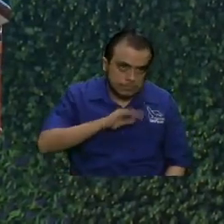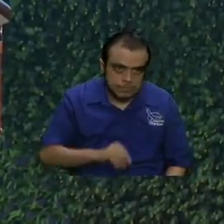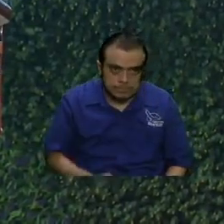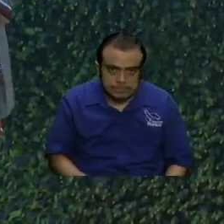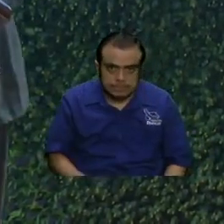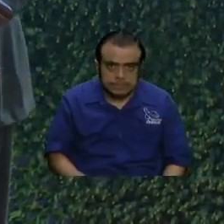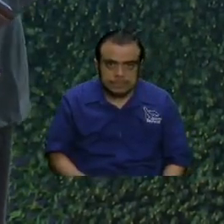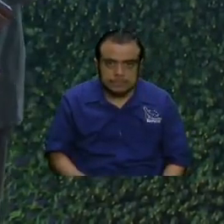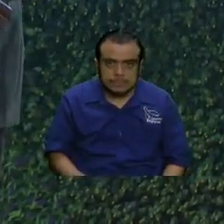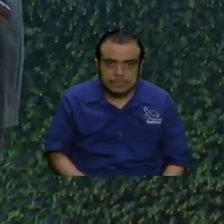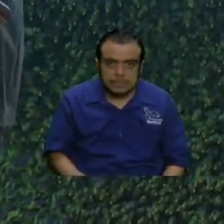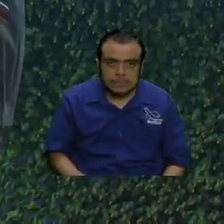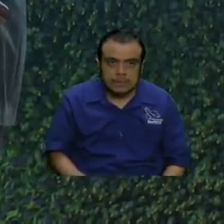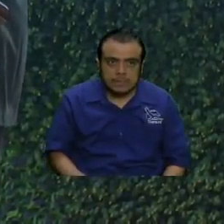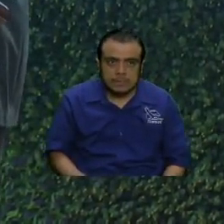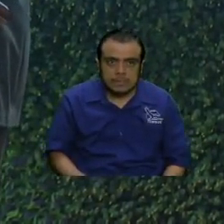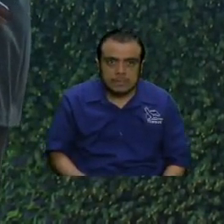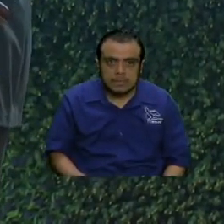entonces mire pues